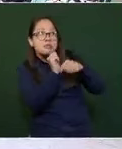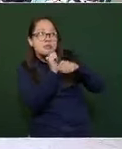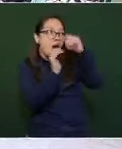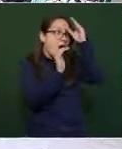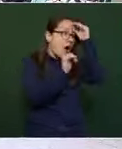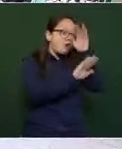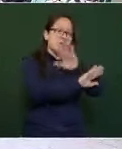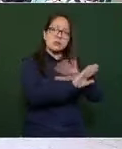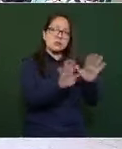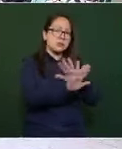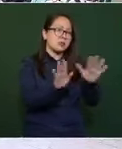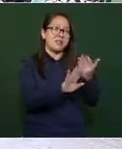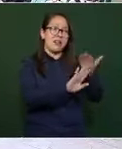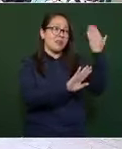Ya no es el tiempo de antes. Gracias. Gracias.